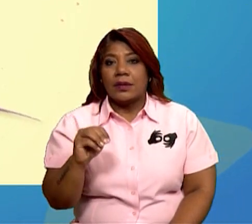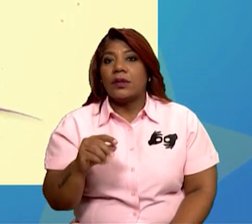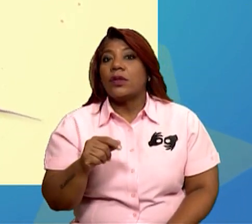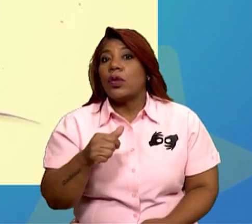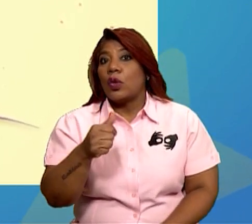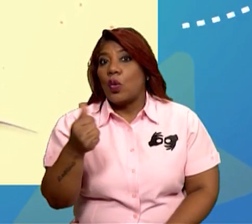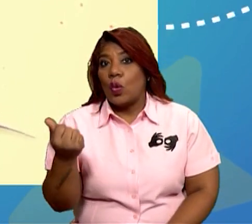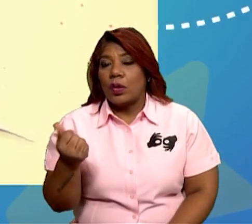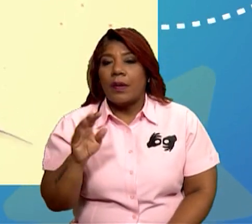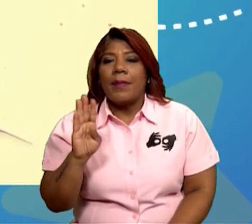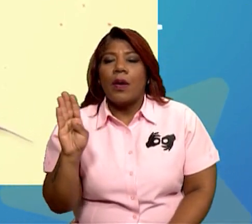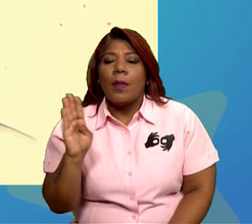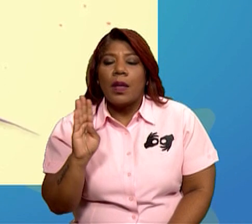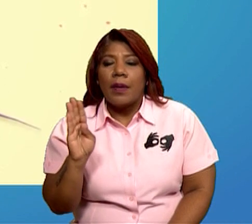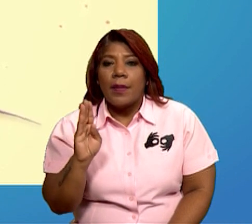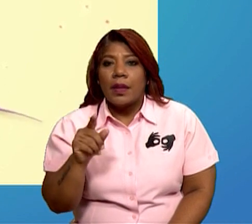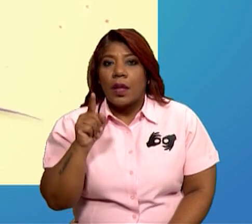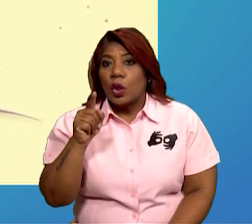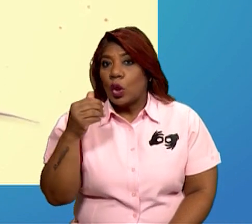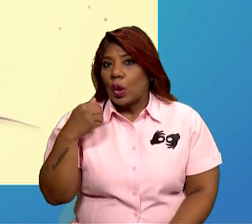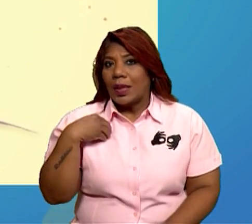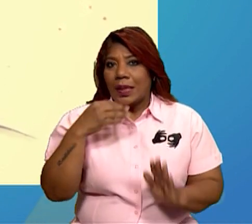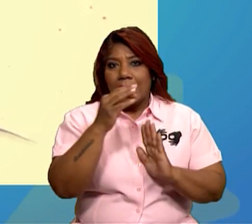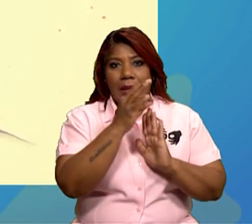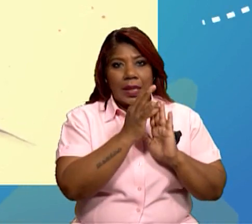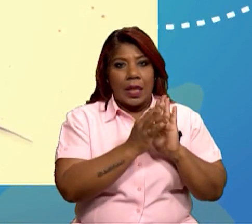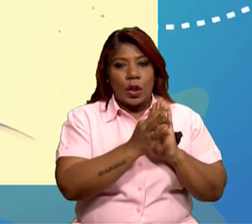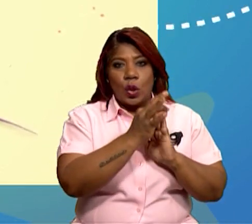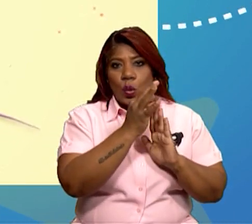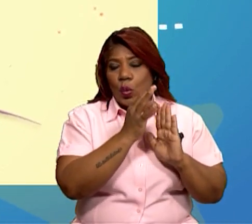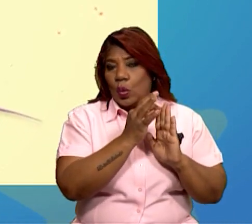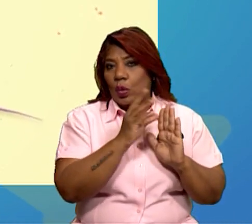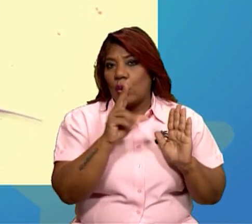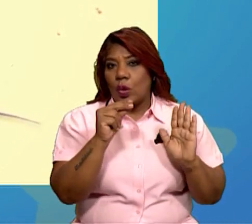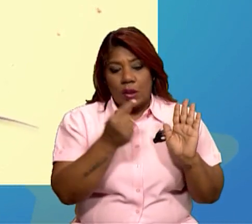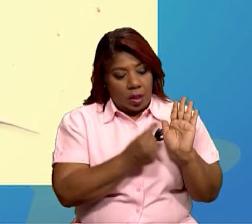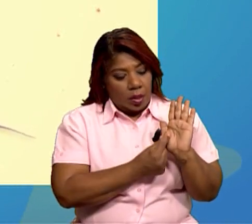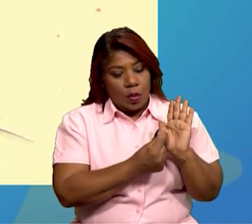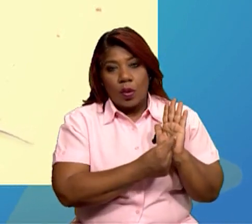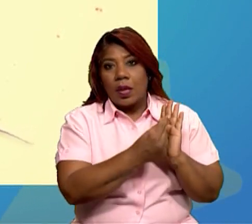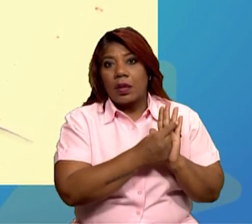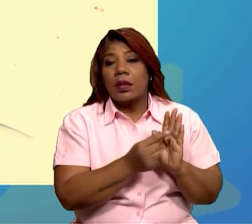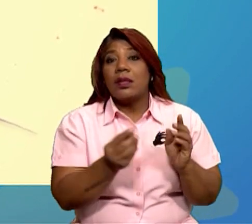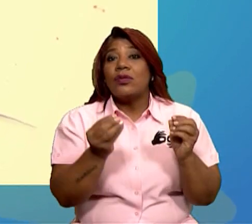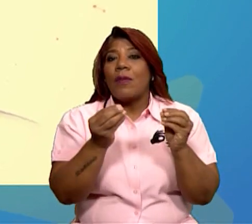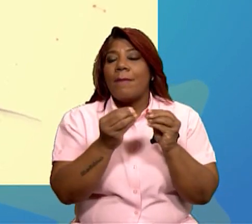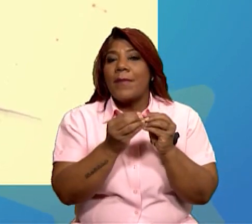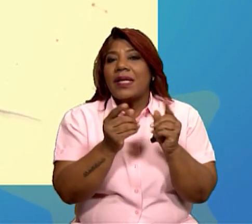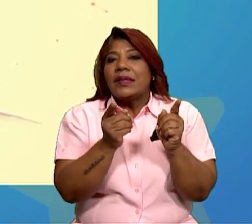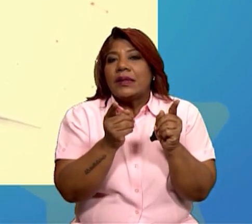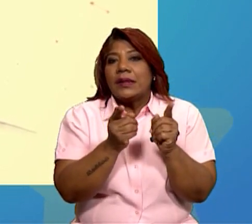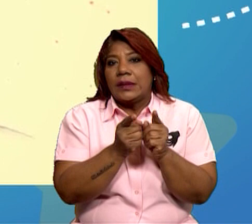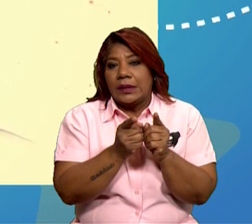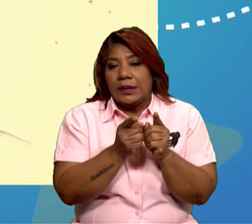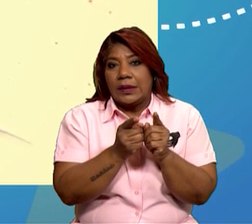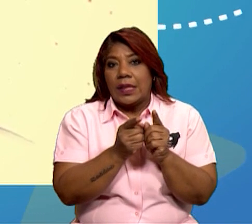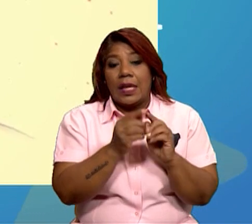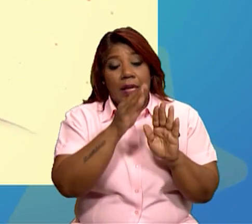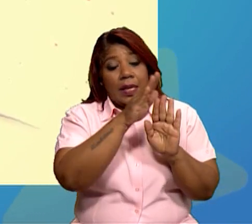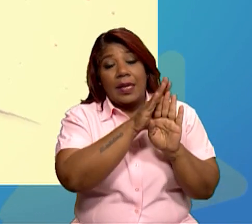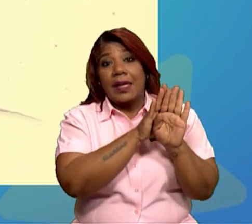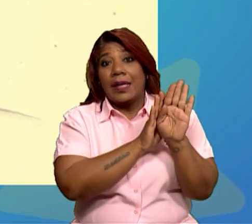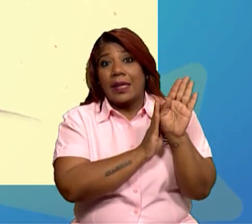diferencia de las eukaryotas, no tienen núcleo ni orgánulos, y son mucho más pequeñas. En la membrana